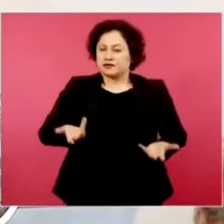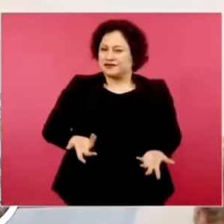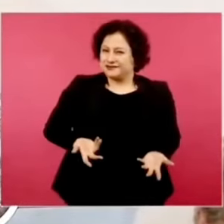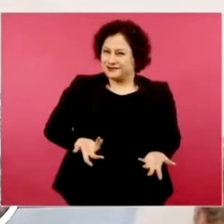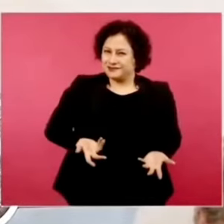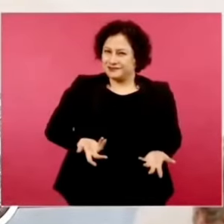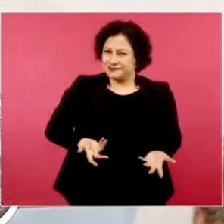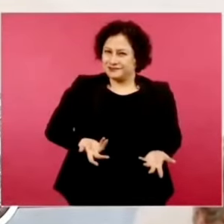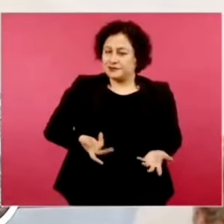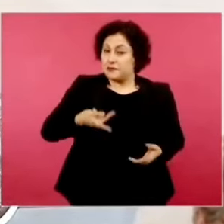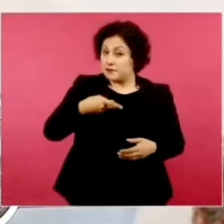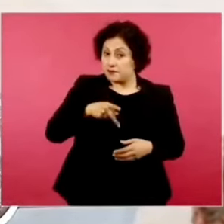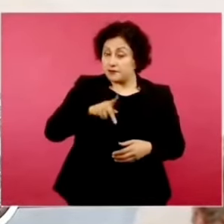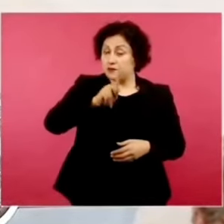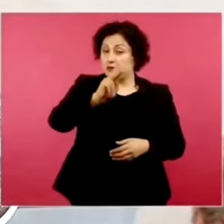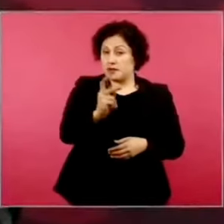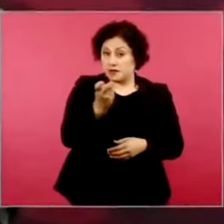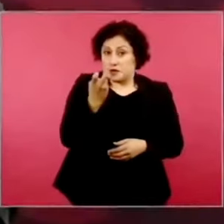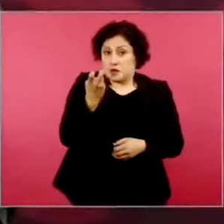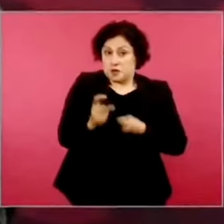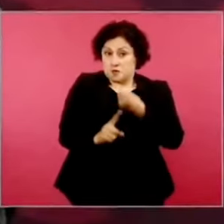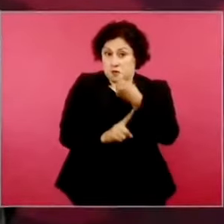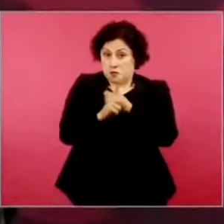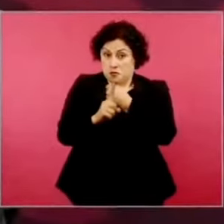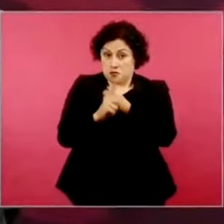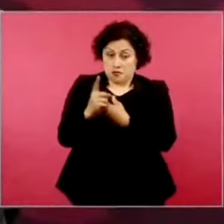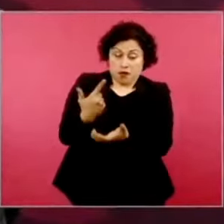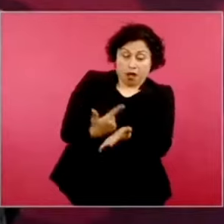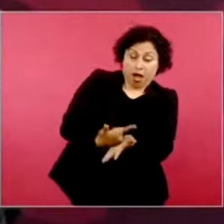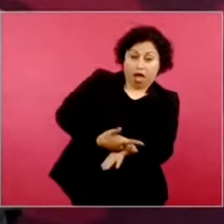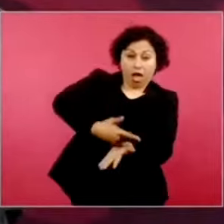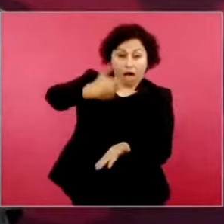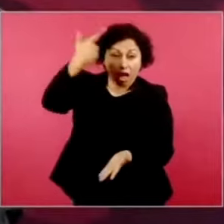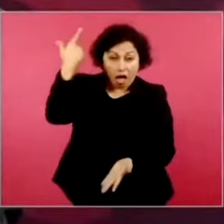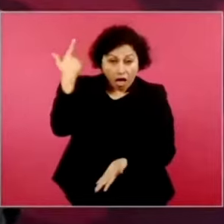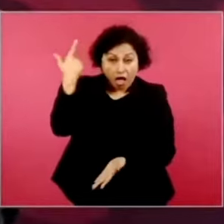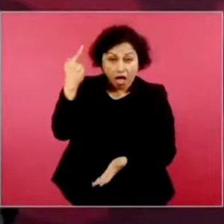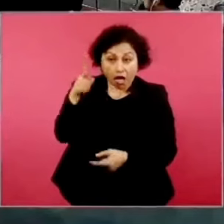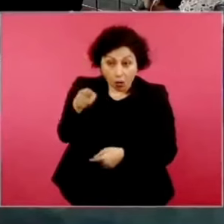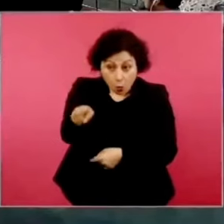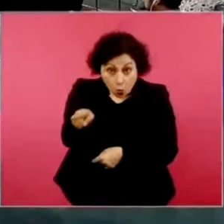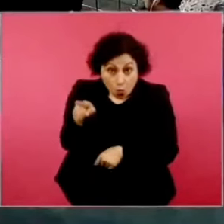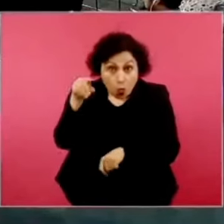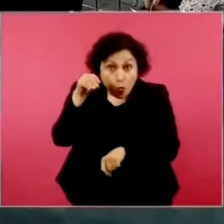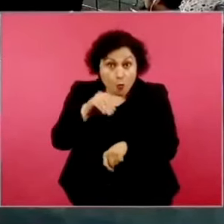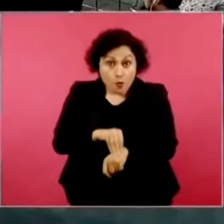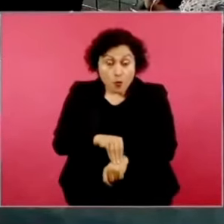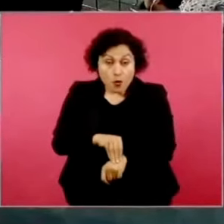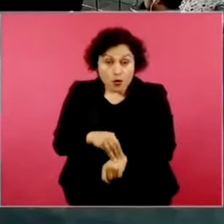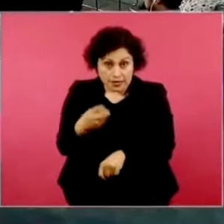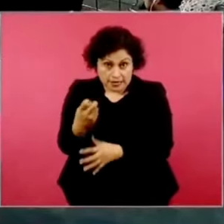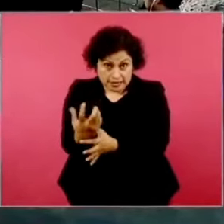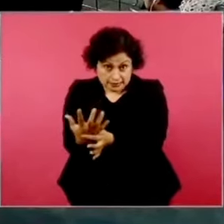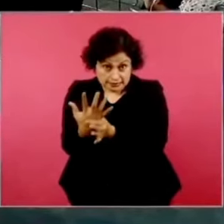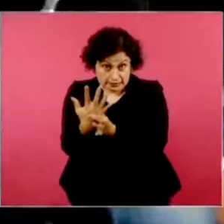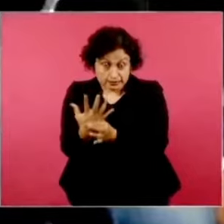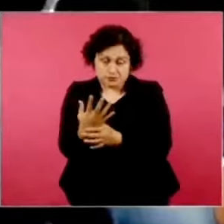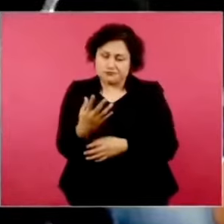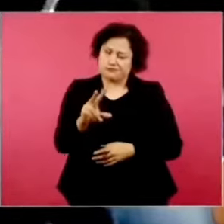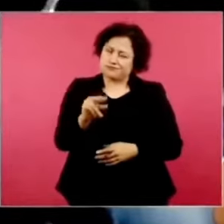que ustedes están registrando.